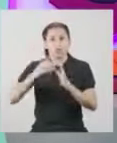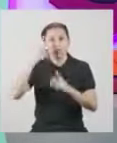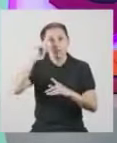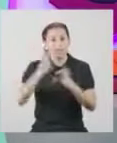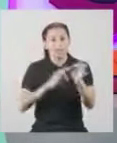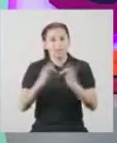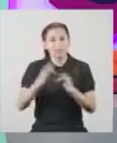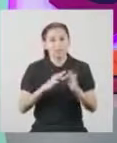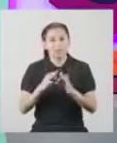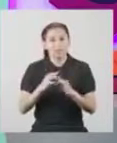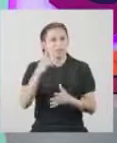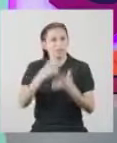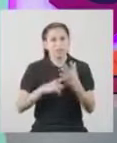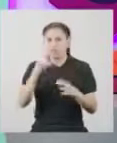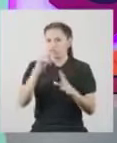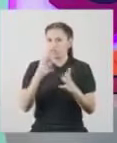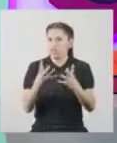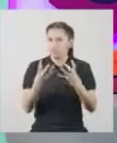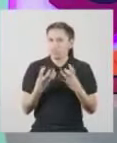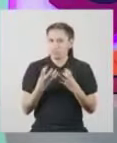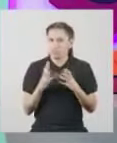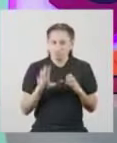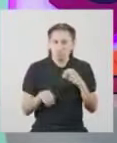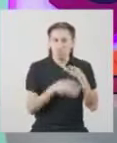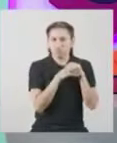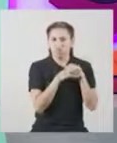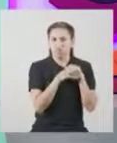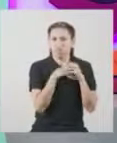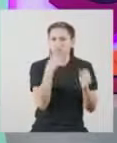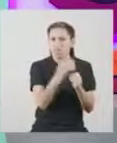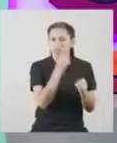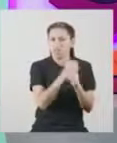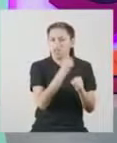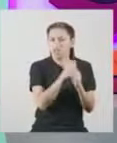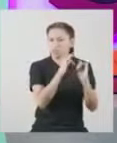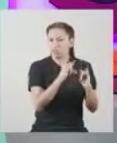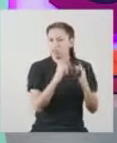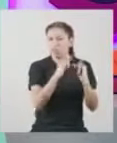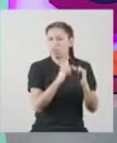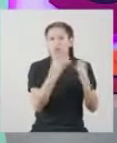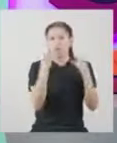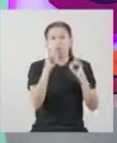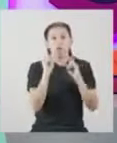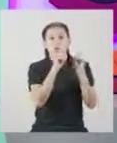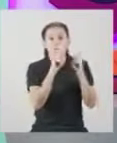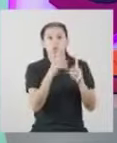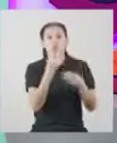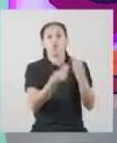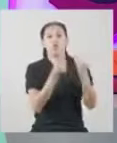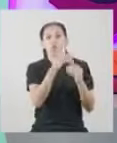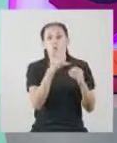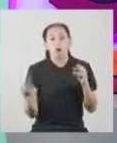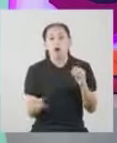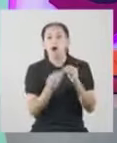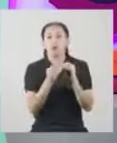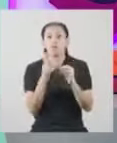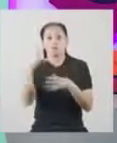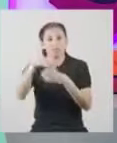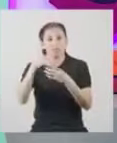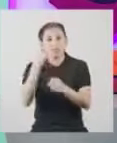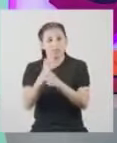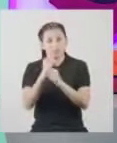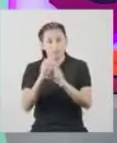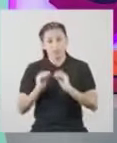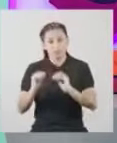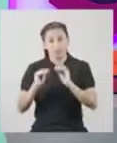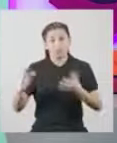comunidad para explicarles que no quieren ser encasilladas en determinadas labores. Y cuando les pregunten cómo van a aportar